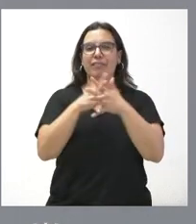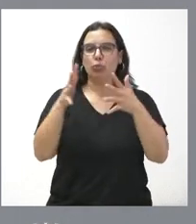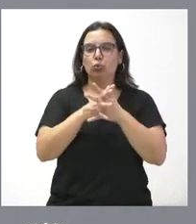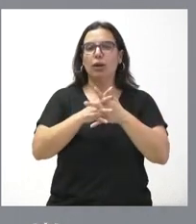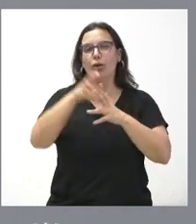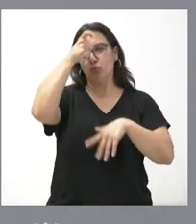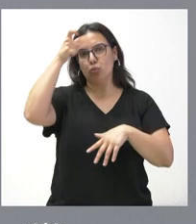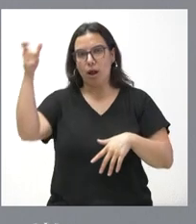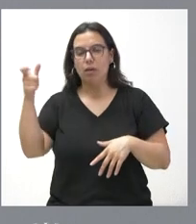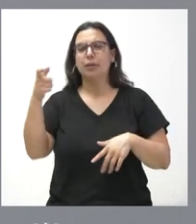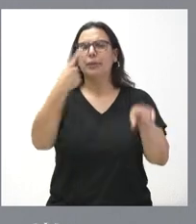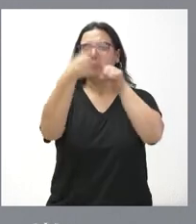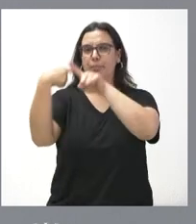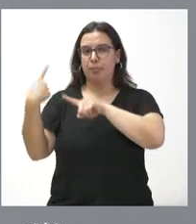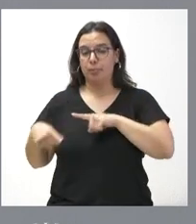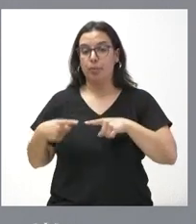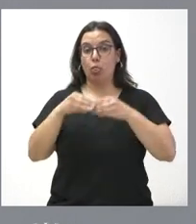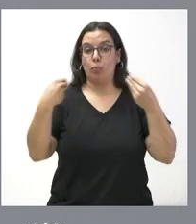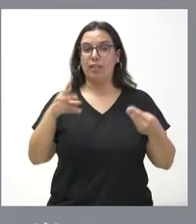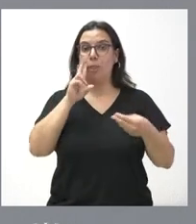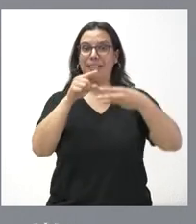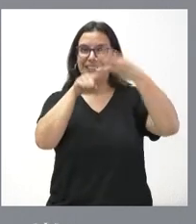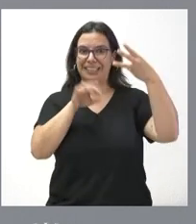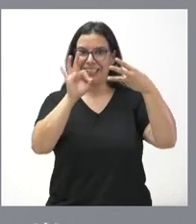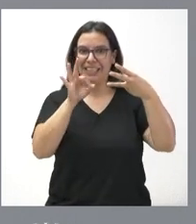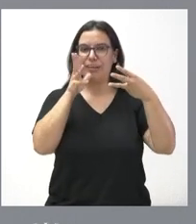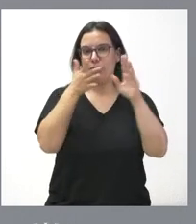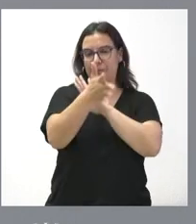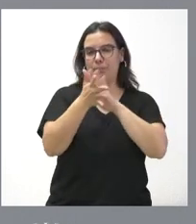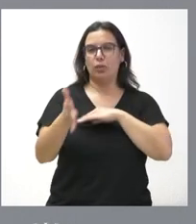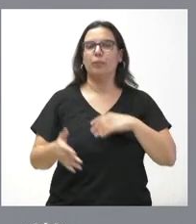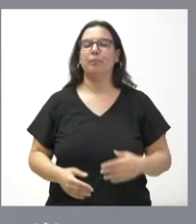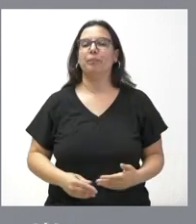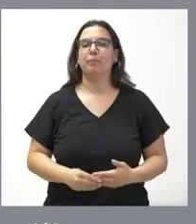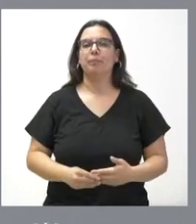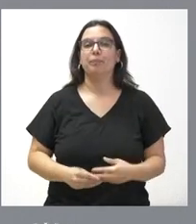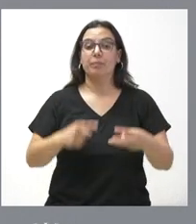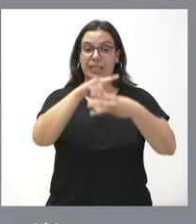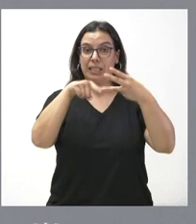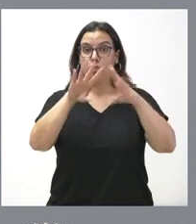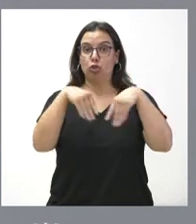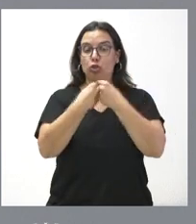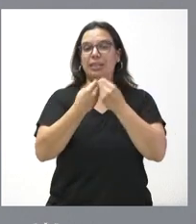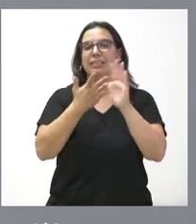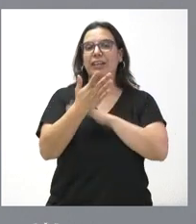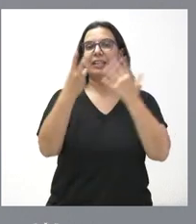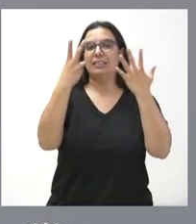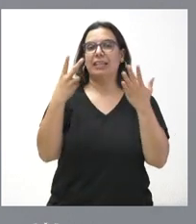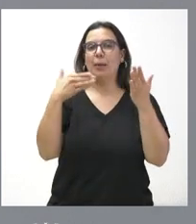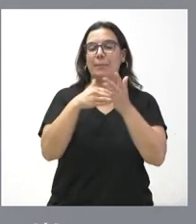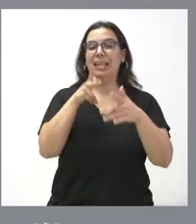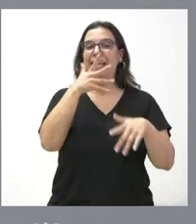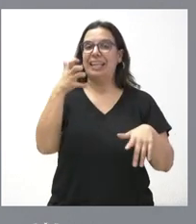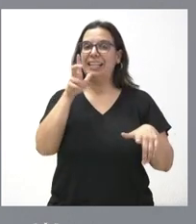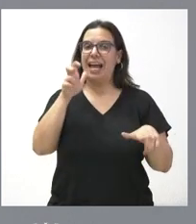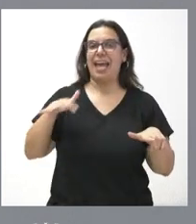conjunto de las tres que vienen en la documentación y que describiré a continuación, suponen 7.500 hectáreas,